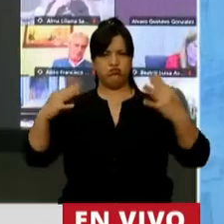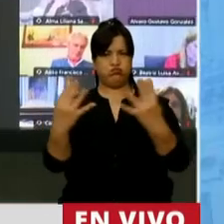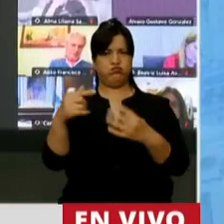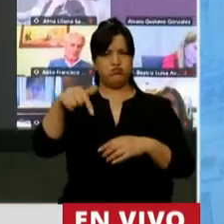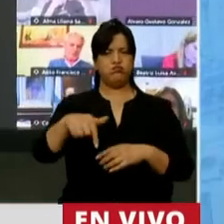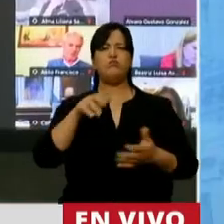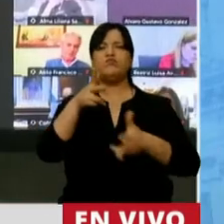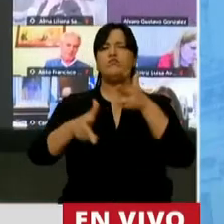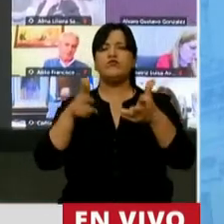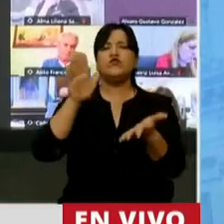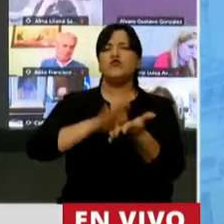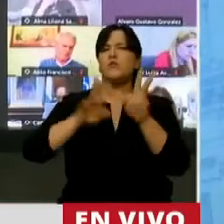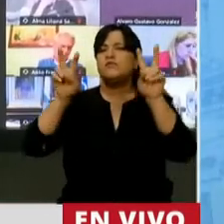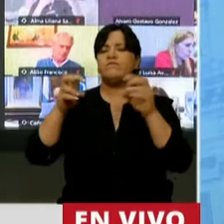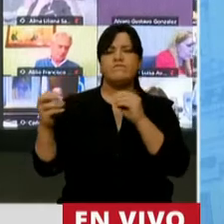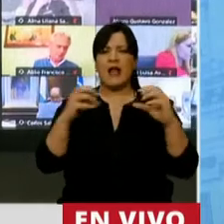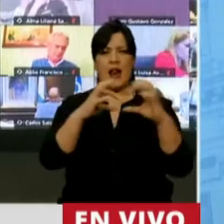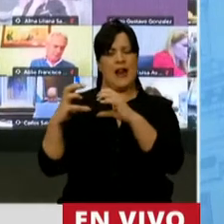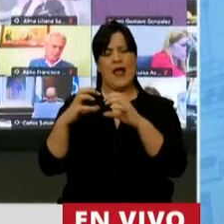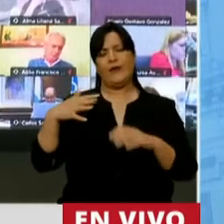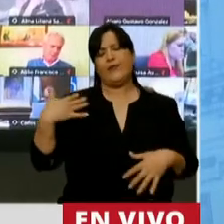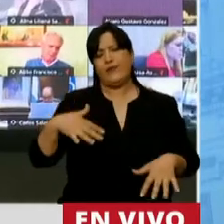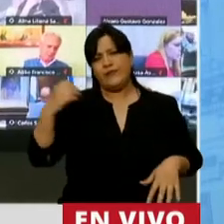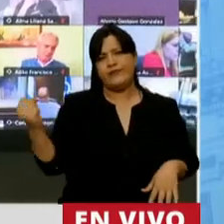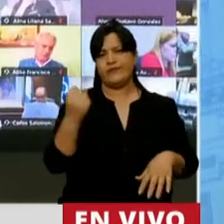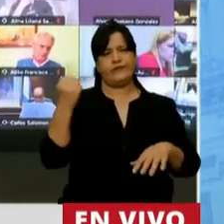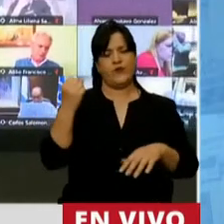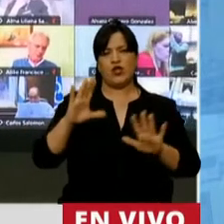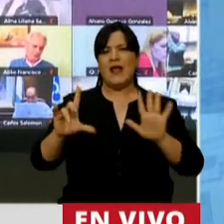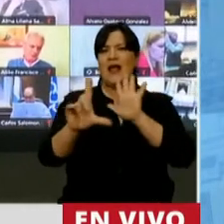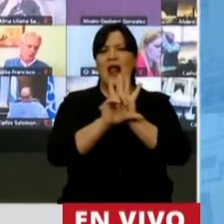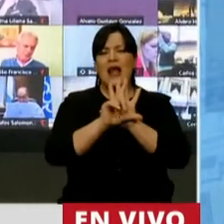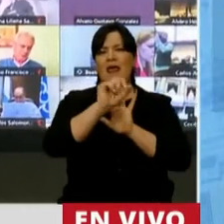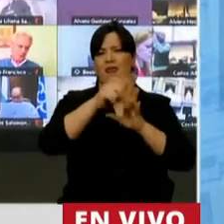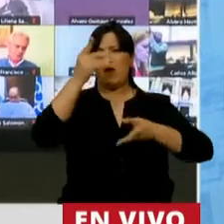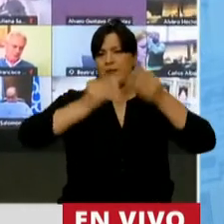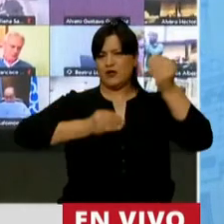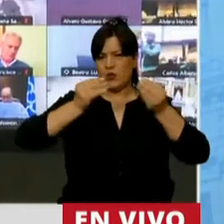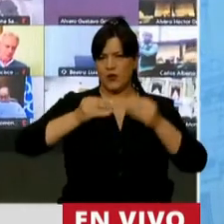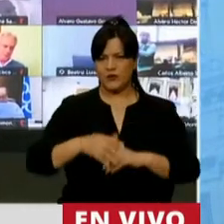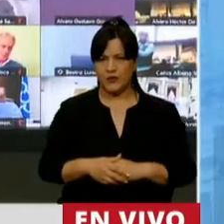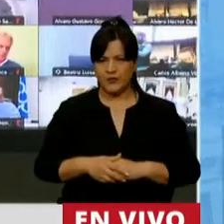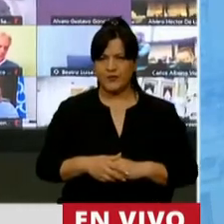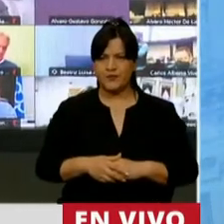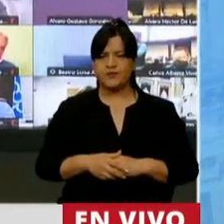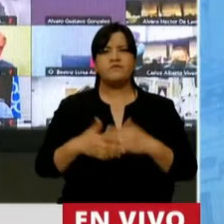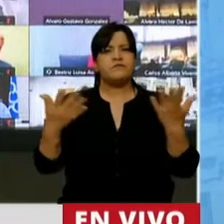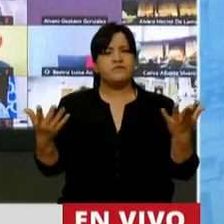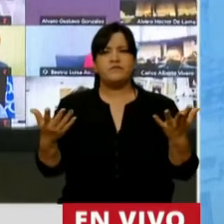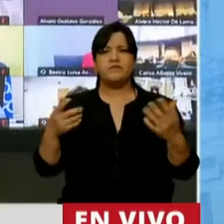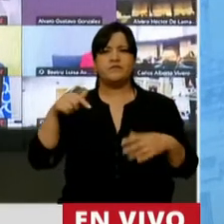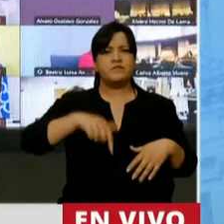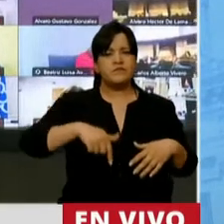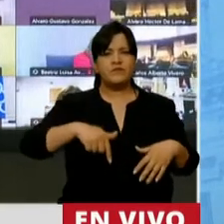hacerlo en referencia al tratamiento de una ley tan importante como es la ley de presupuesto. Y no es cualquier,